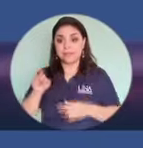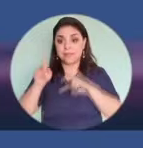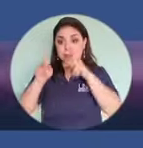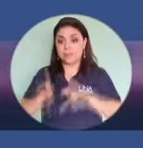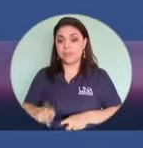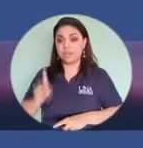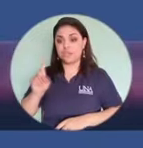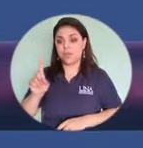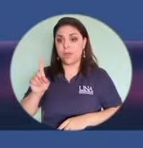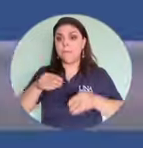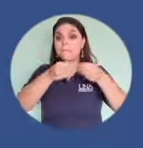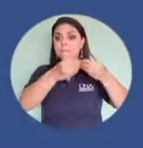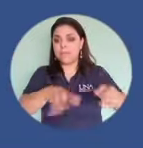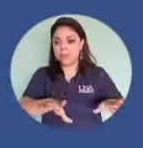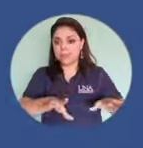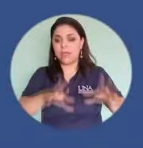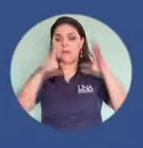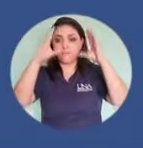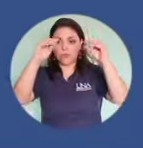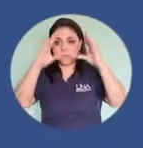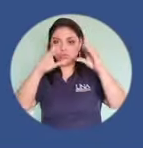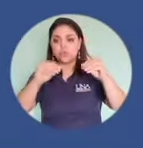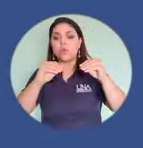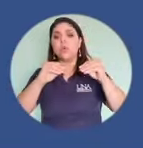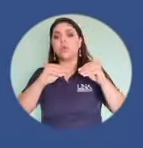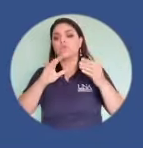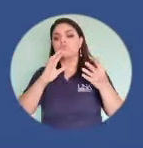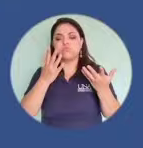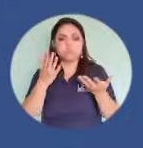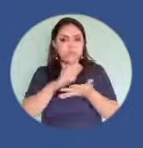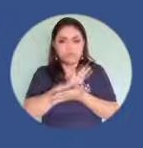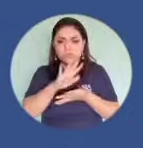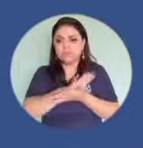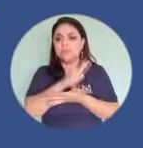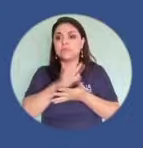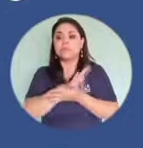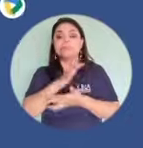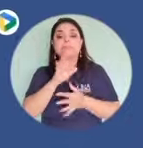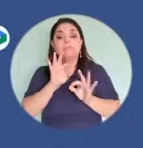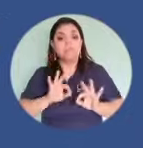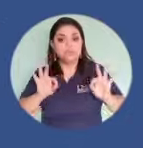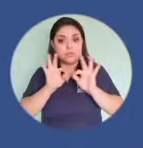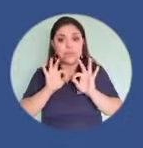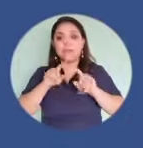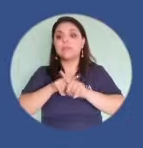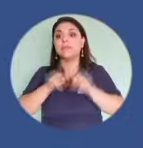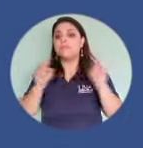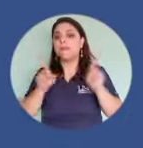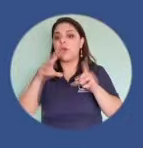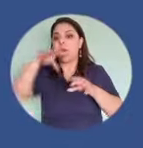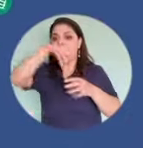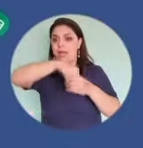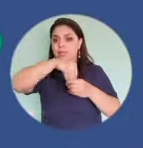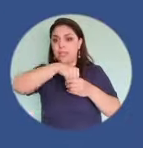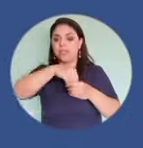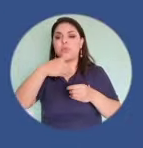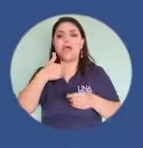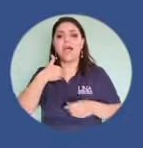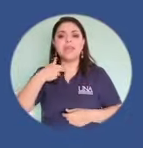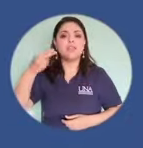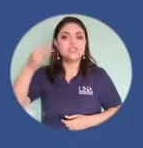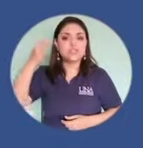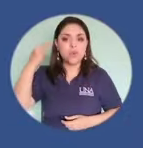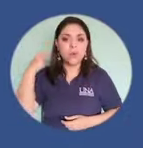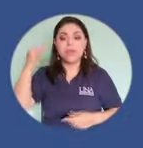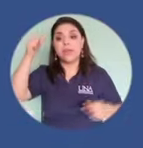aparte de que está perdiendo datos e información bastante sensible, ahí hay historia, hay recuerdos,